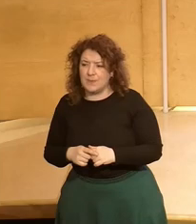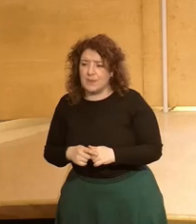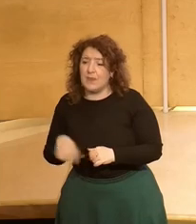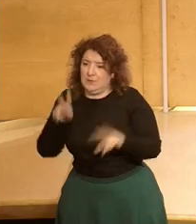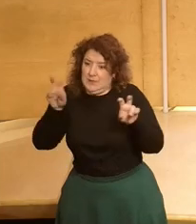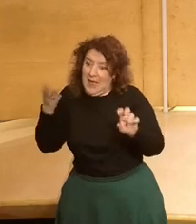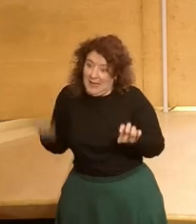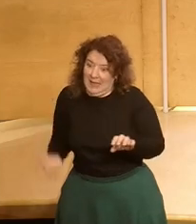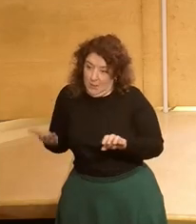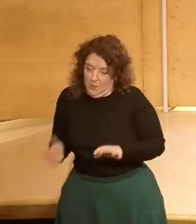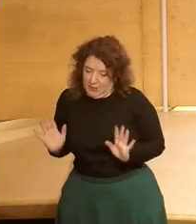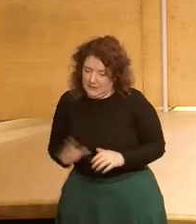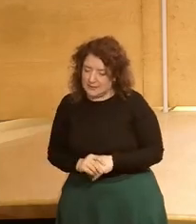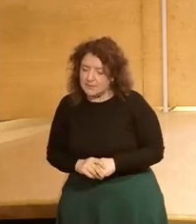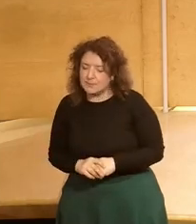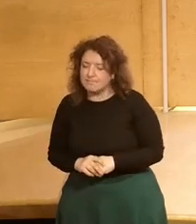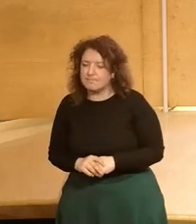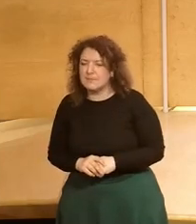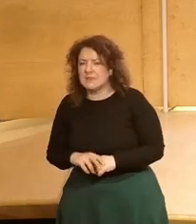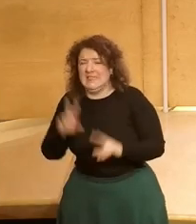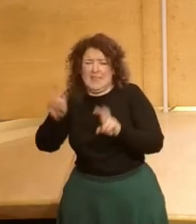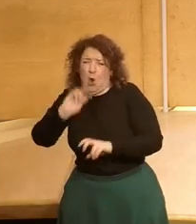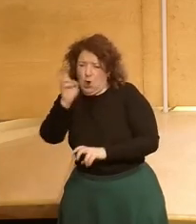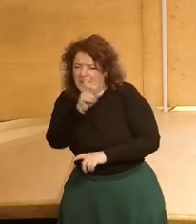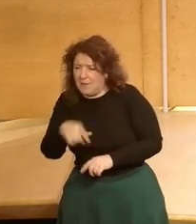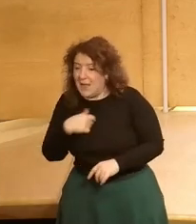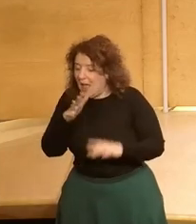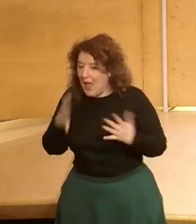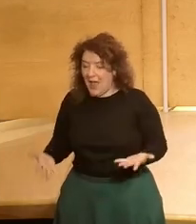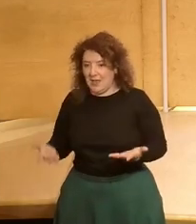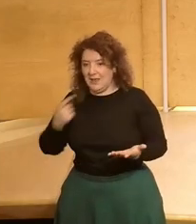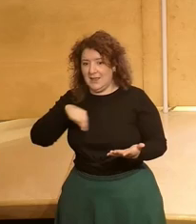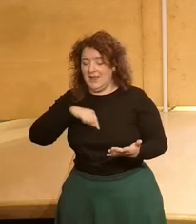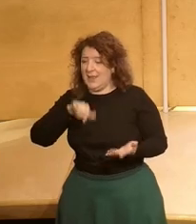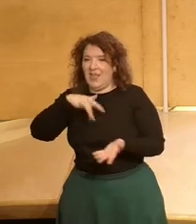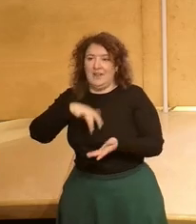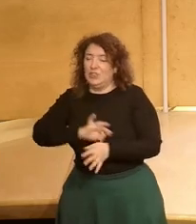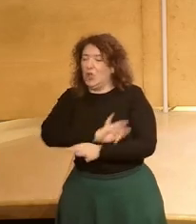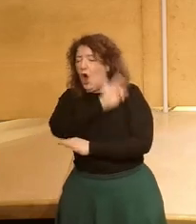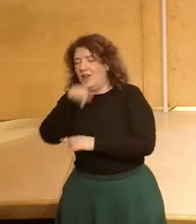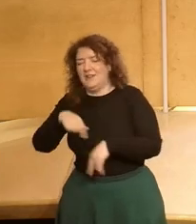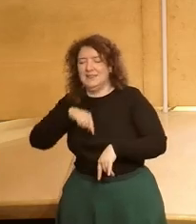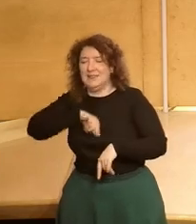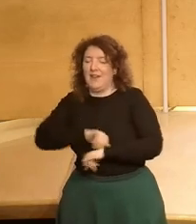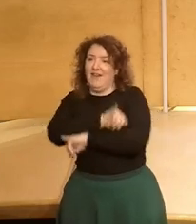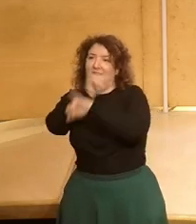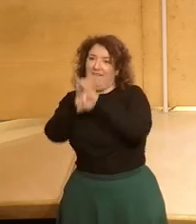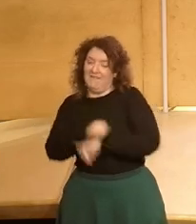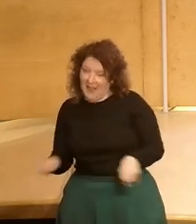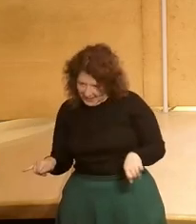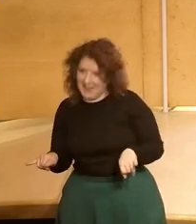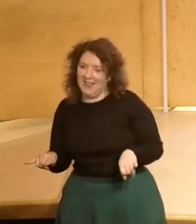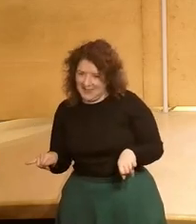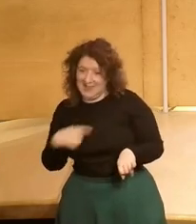importantes y con otros temas y realmente este es el momento más feliz de mi día, de mi semana y